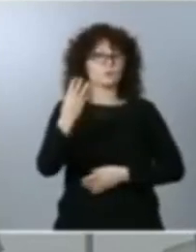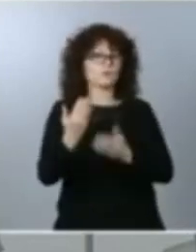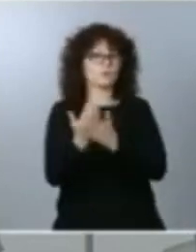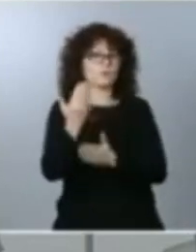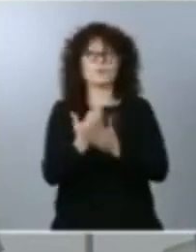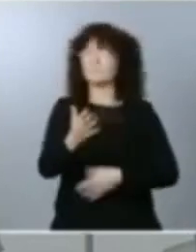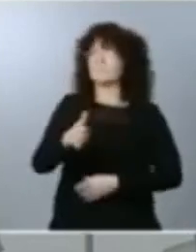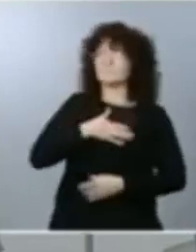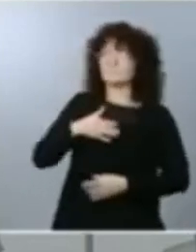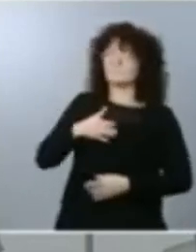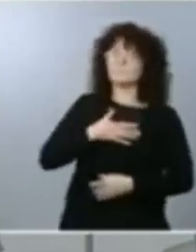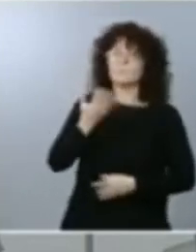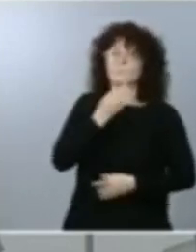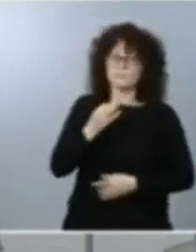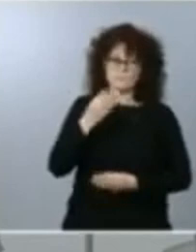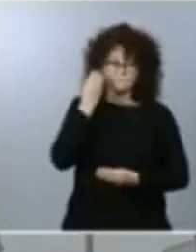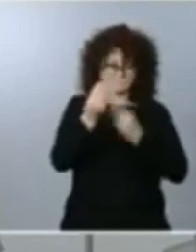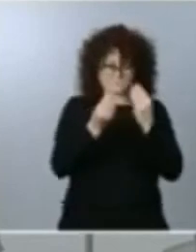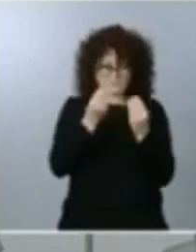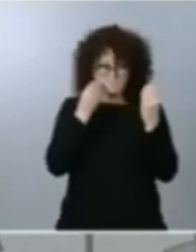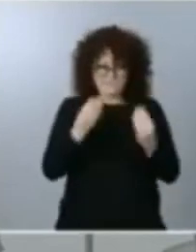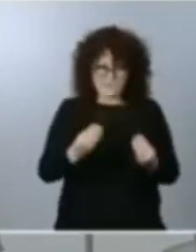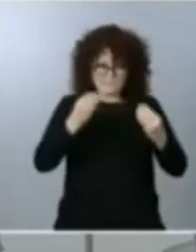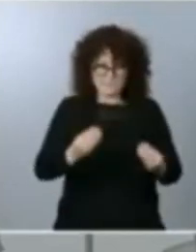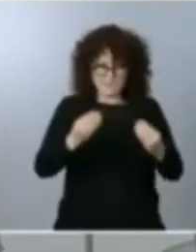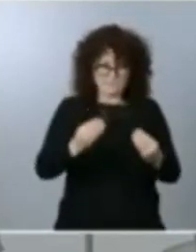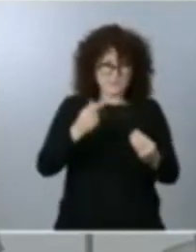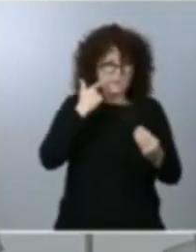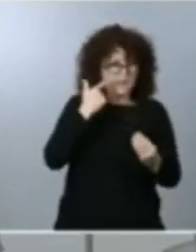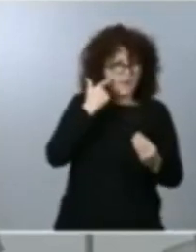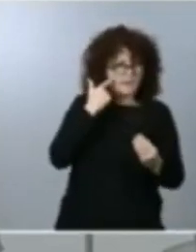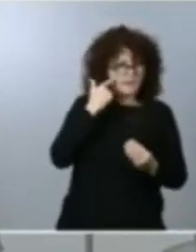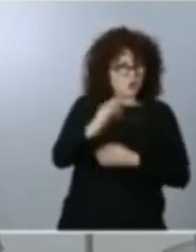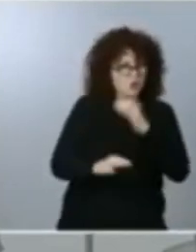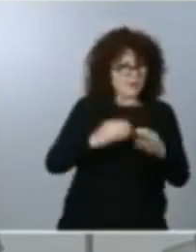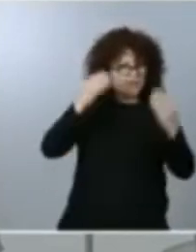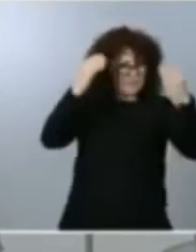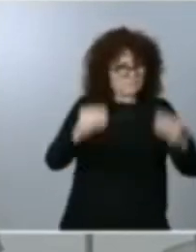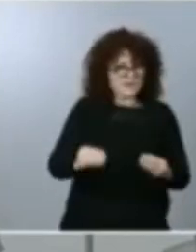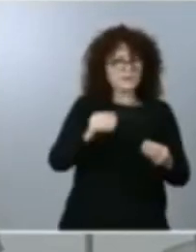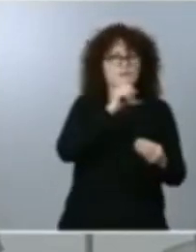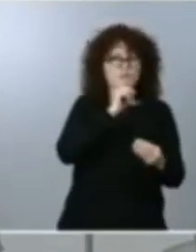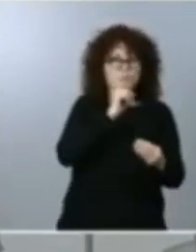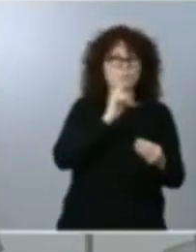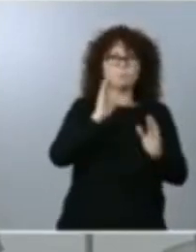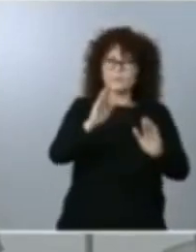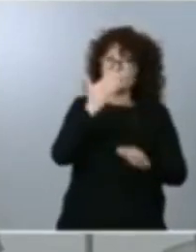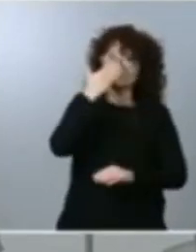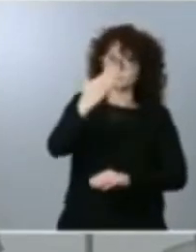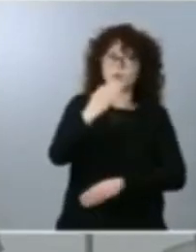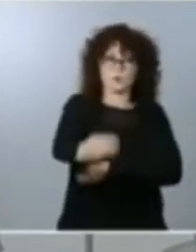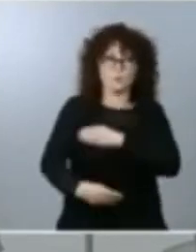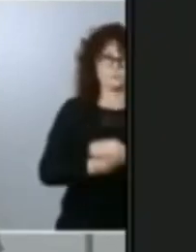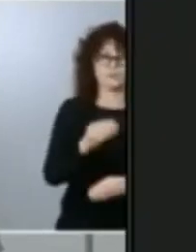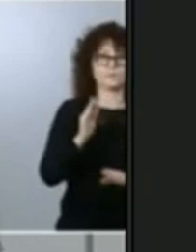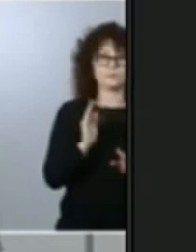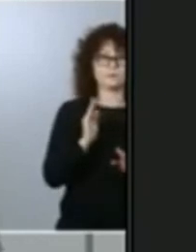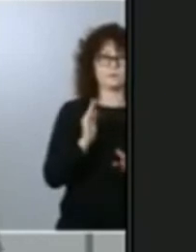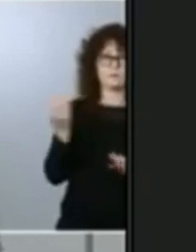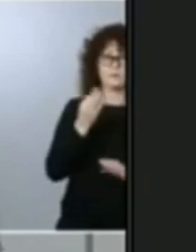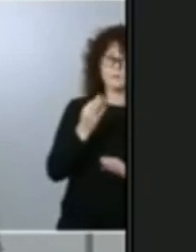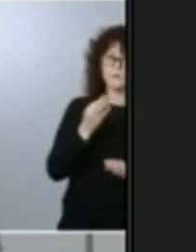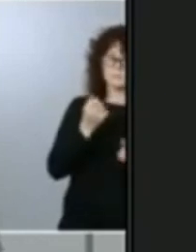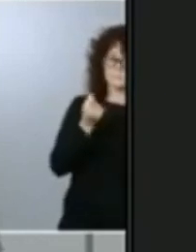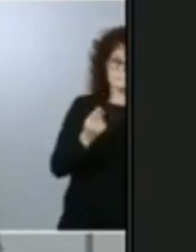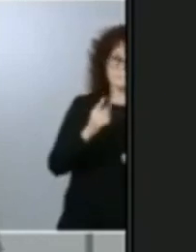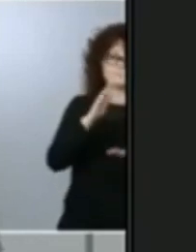ahorrar y encajar muchas piezas en ese puzzle pero que lo vamos a hacer y que por tanto pueden estar tranquilos seguros confiados